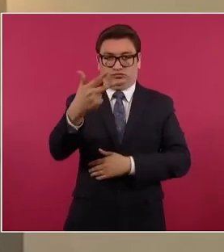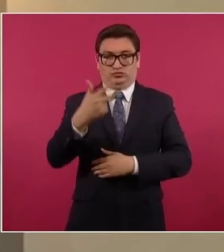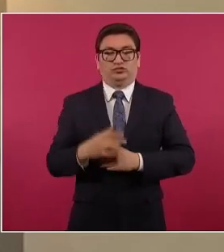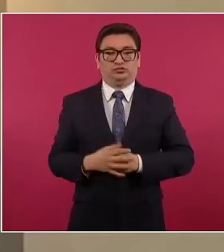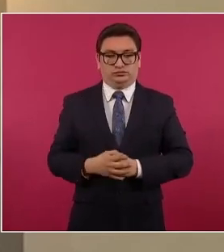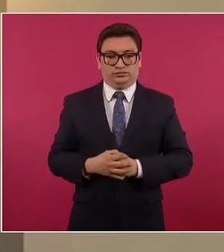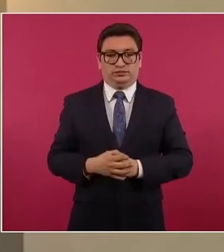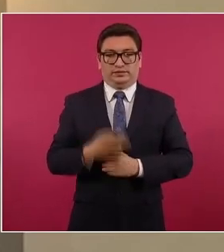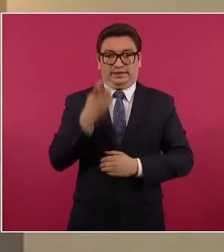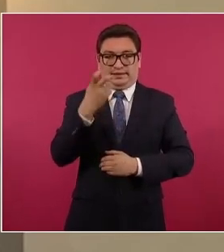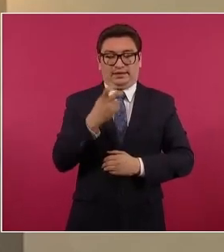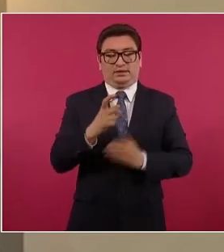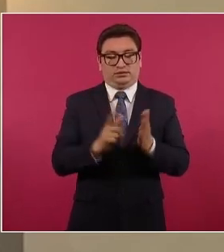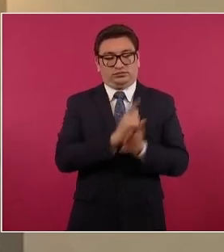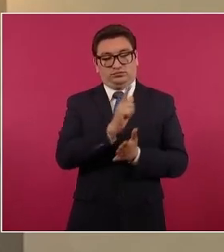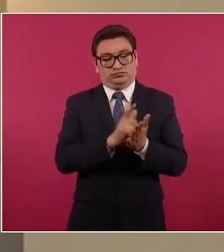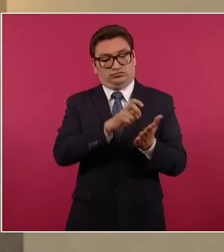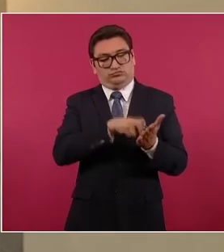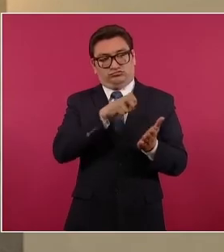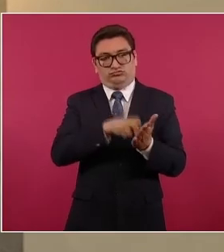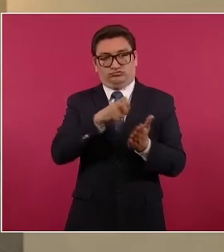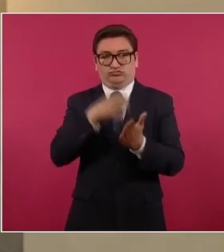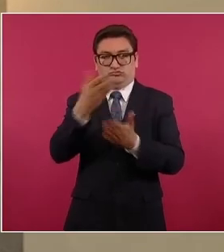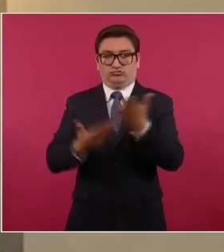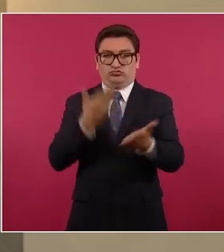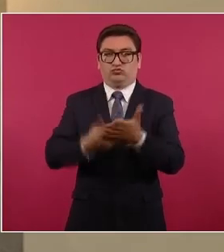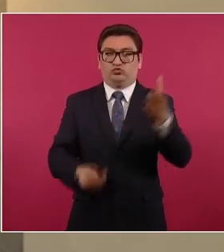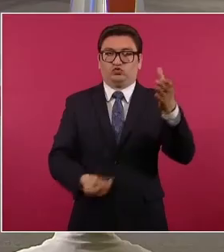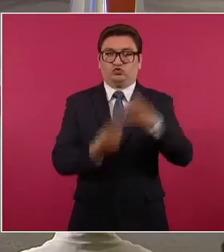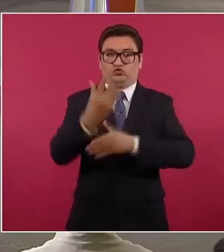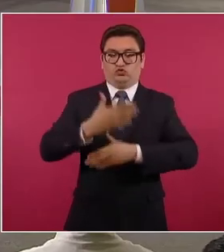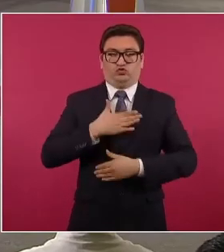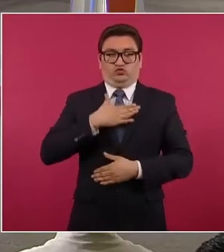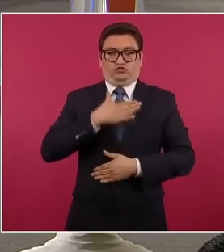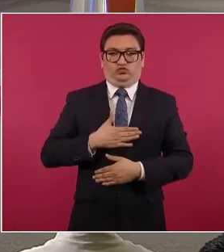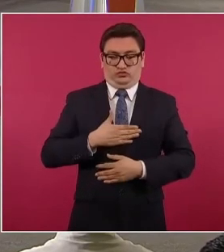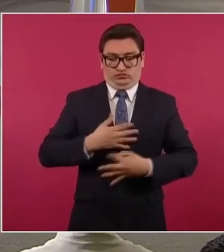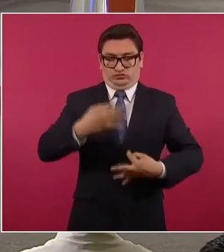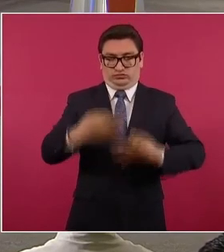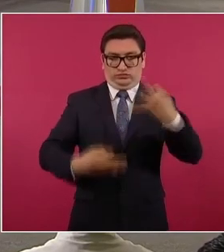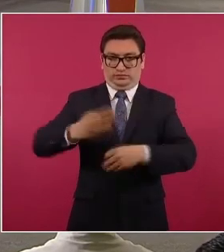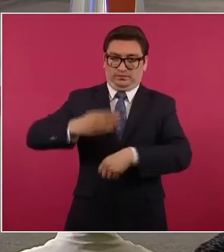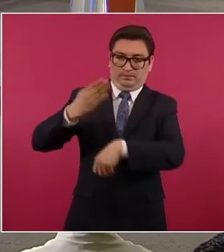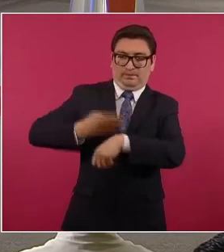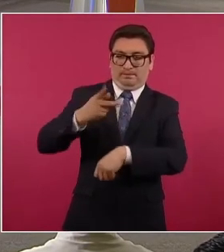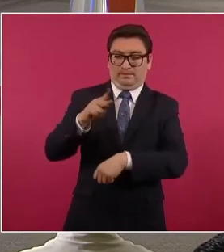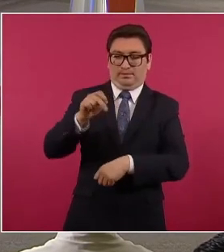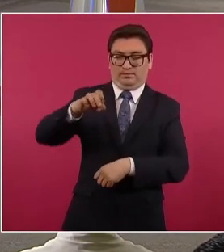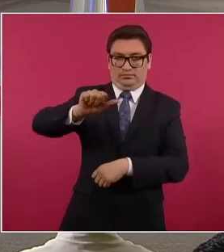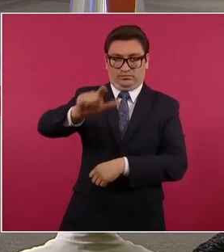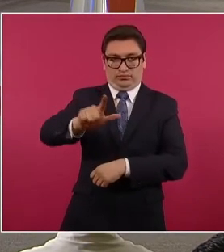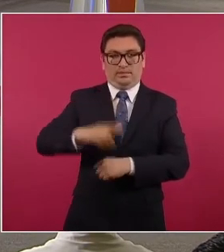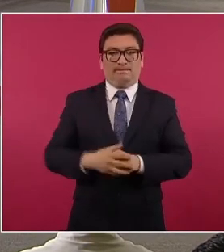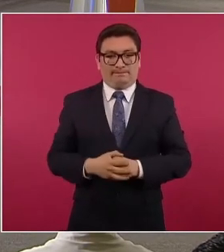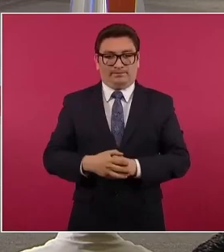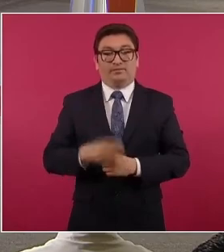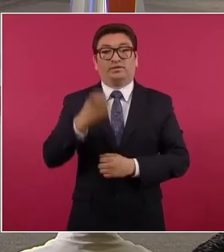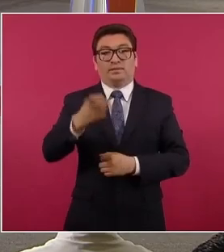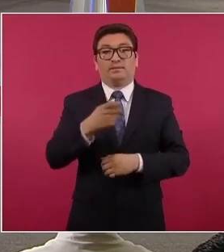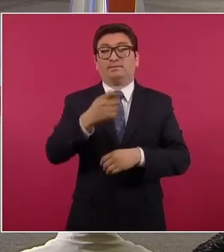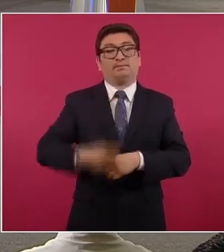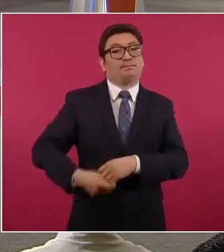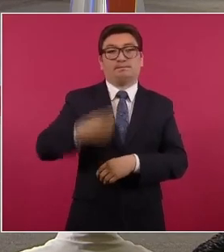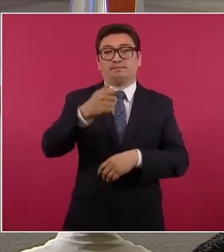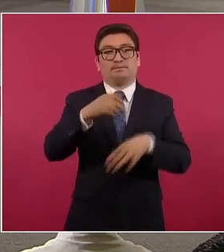esta reforma que establece el nuevo sistema de justicia penal y se puso en primer término a las víctimas de un